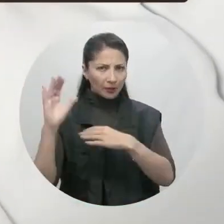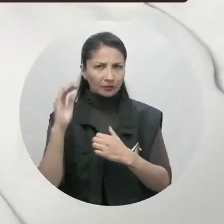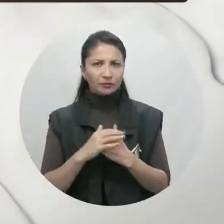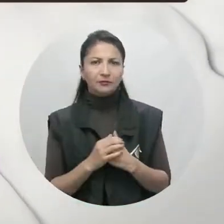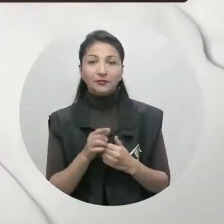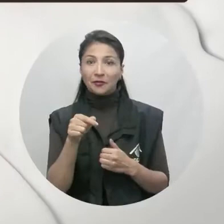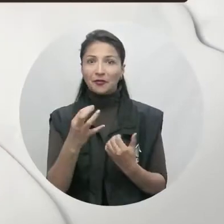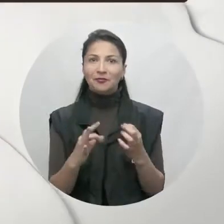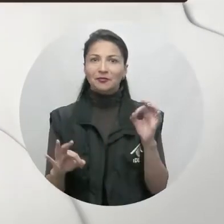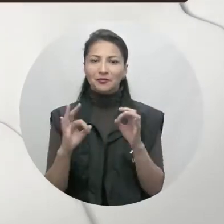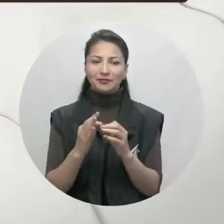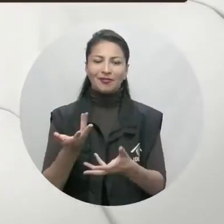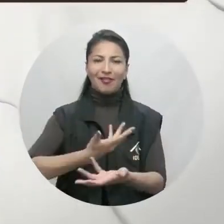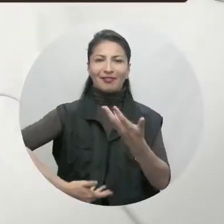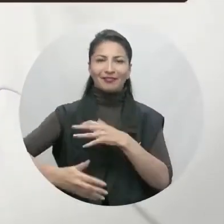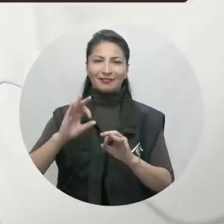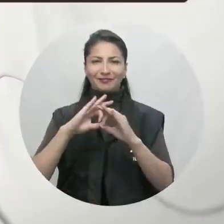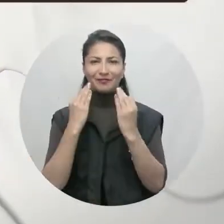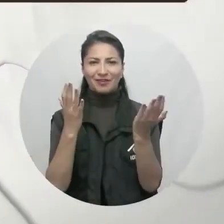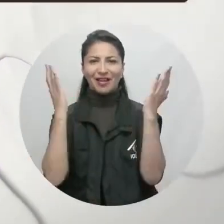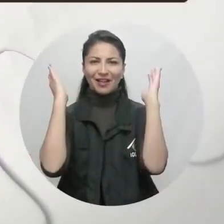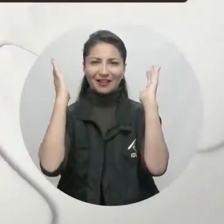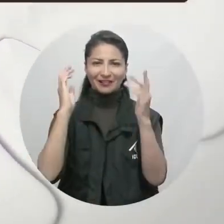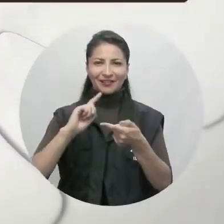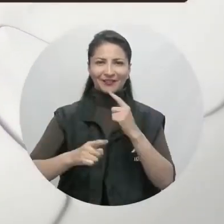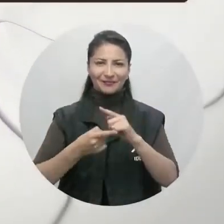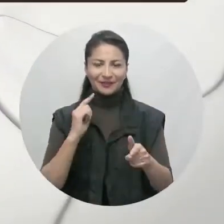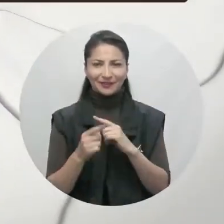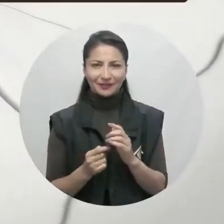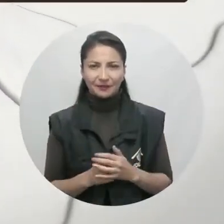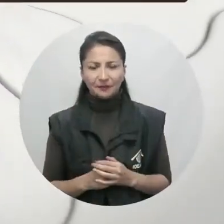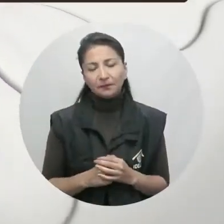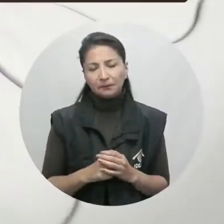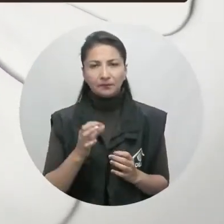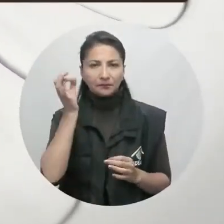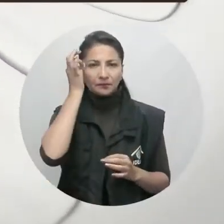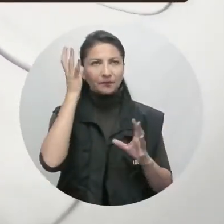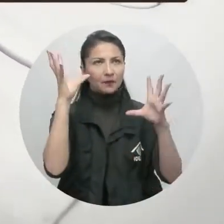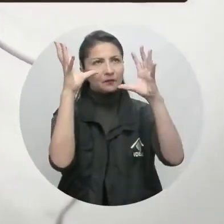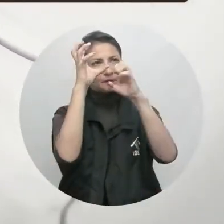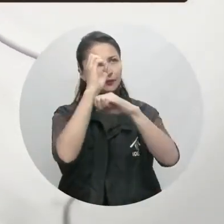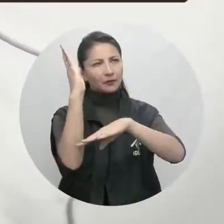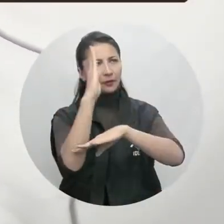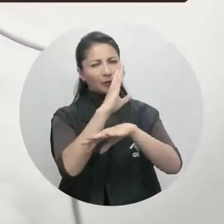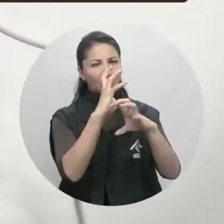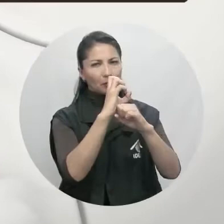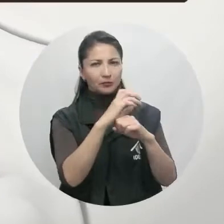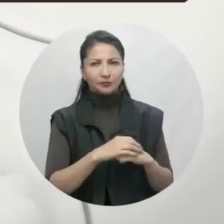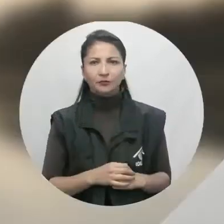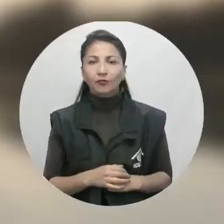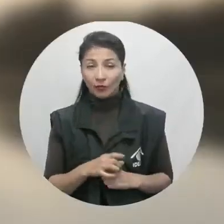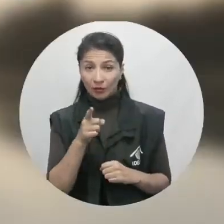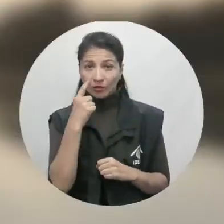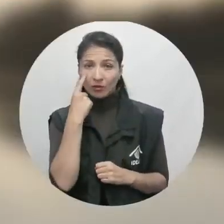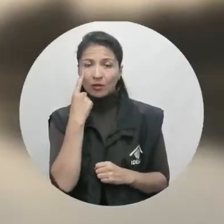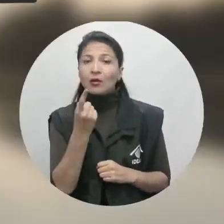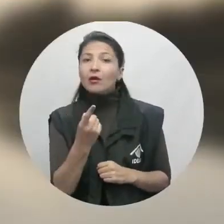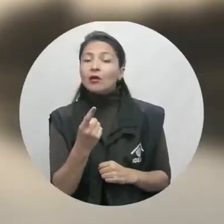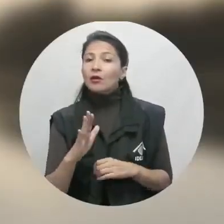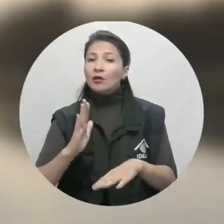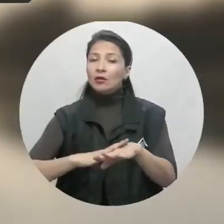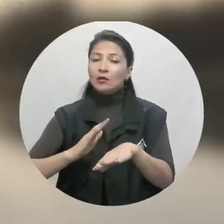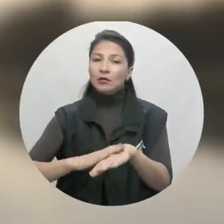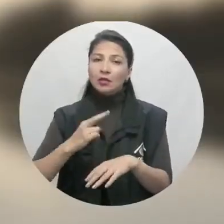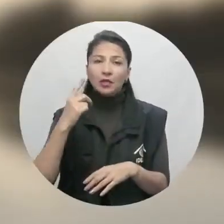de que se mantenga seco el día, con un clima ideal para compartir la tarde con familiares y amigos, aunque los cielos se verán un toque nublado durante la